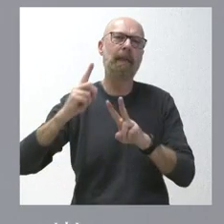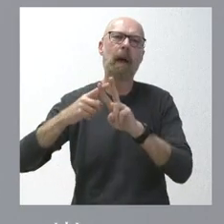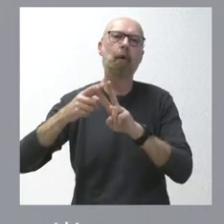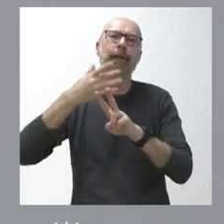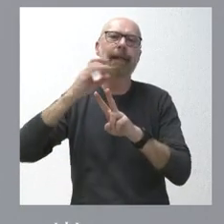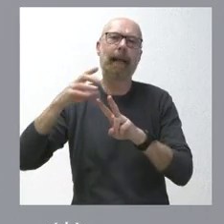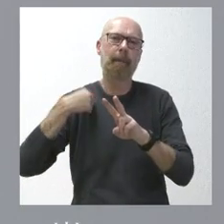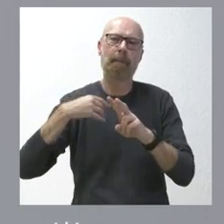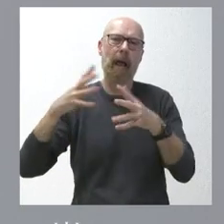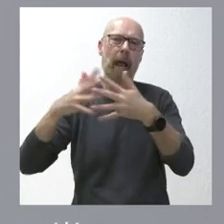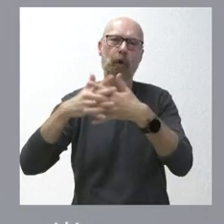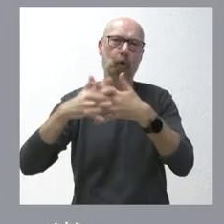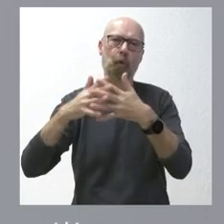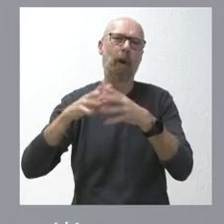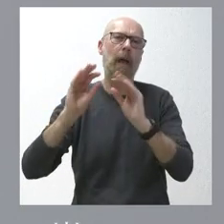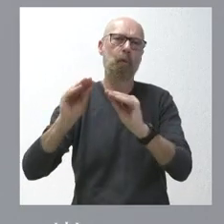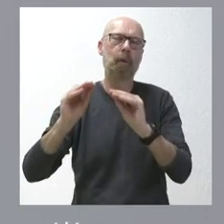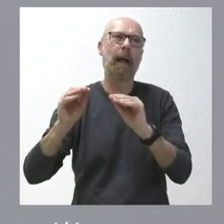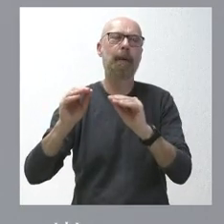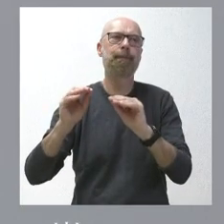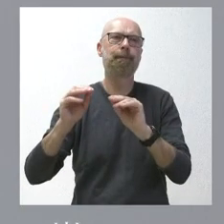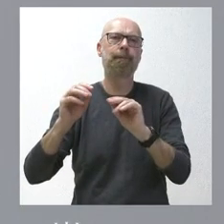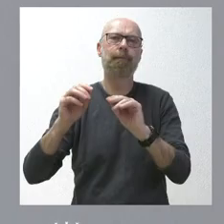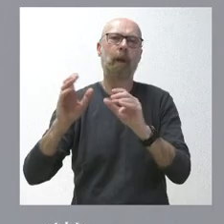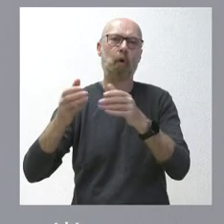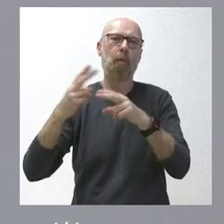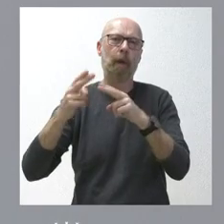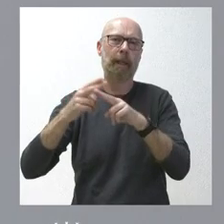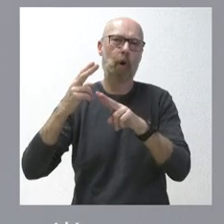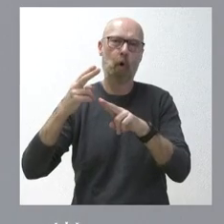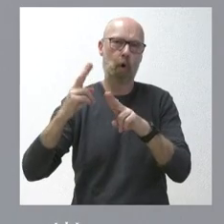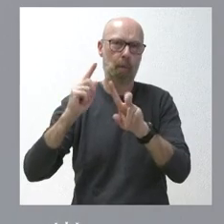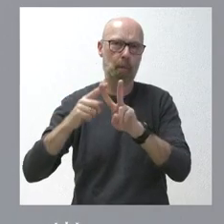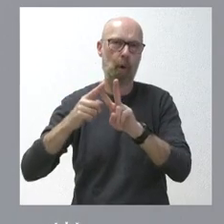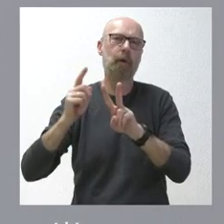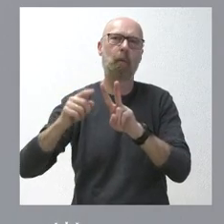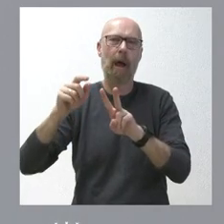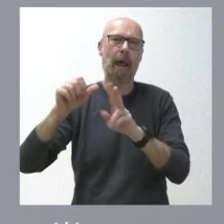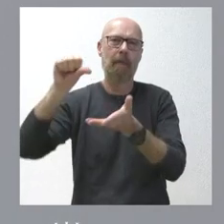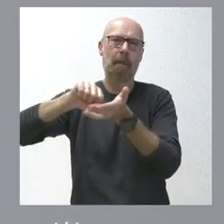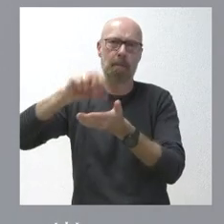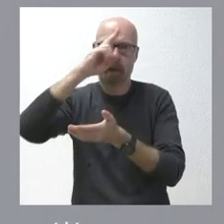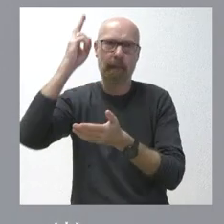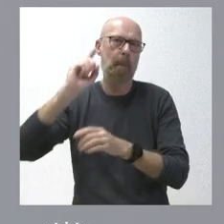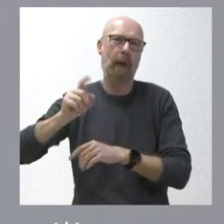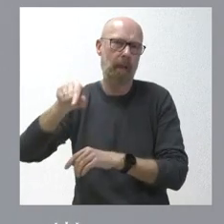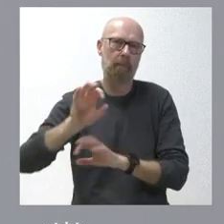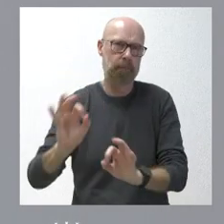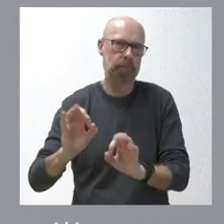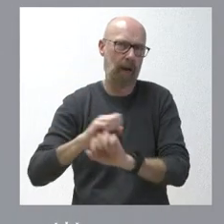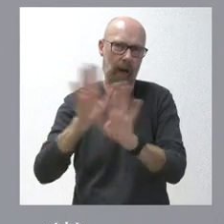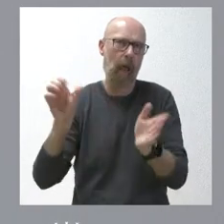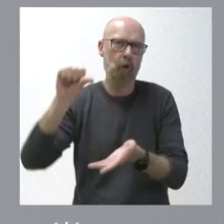de su partido a nivel de Madrid. Es decir, es la sede de Vox en Madrid